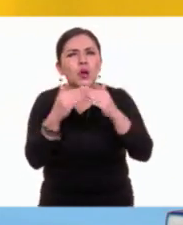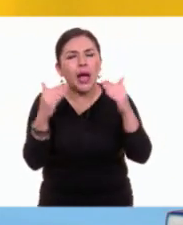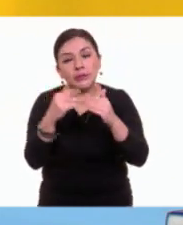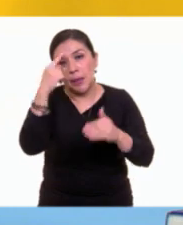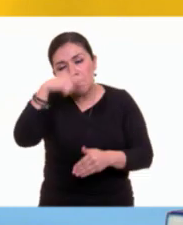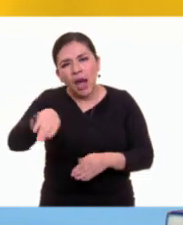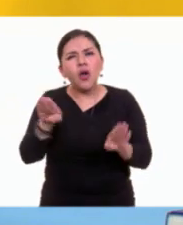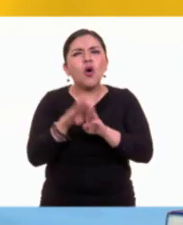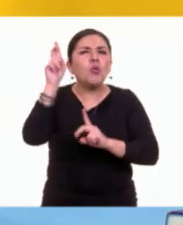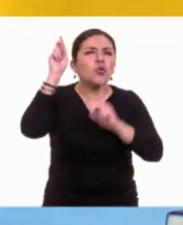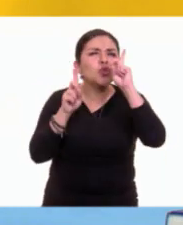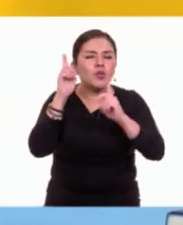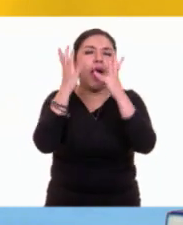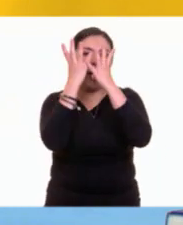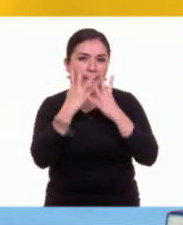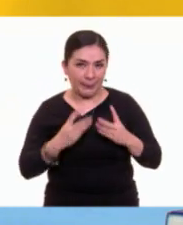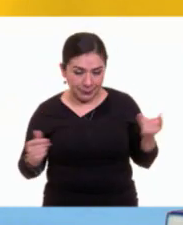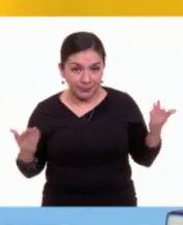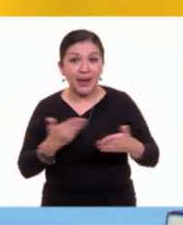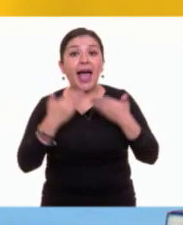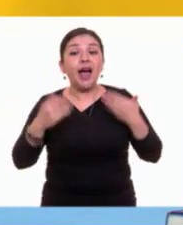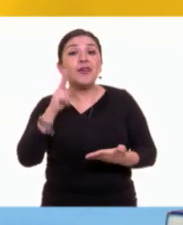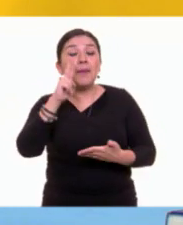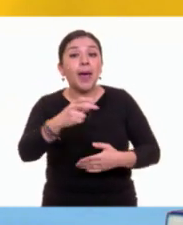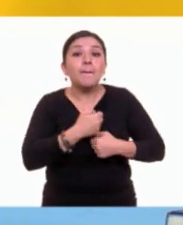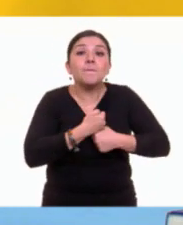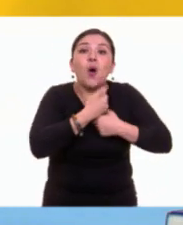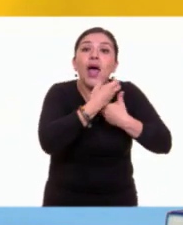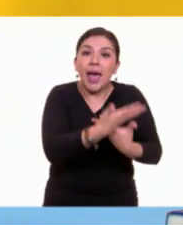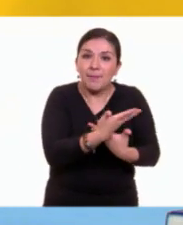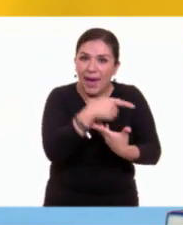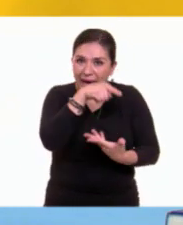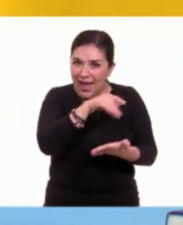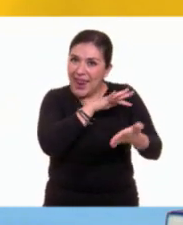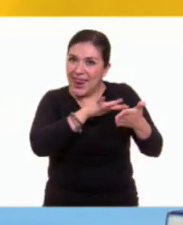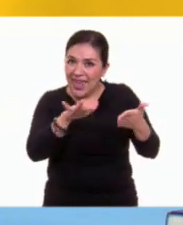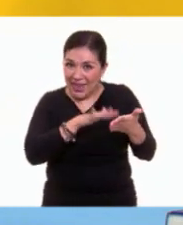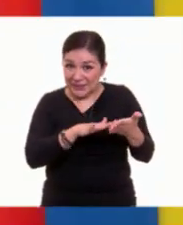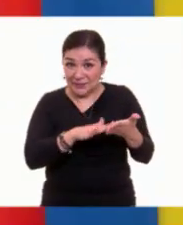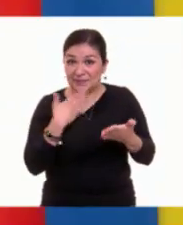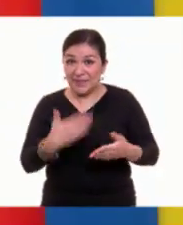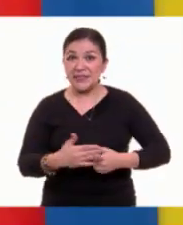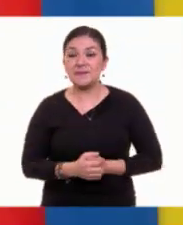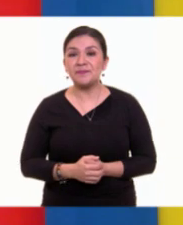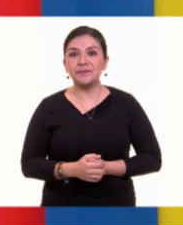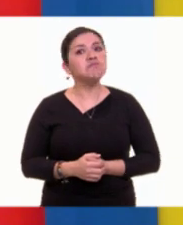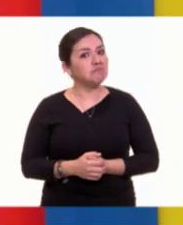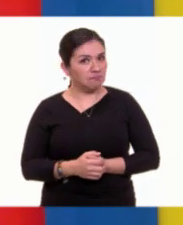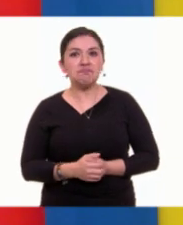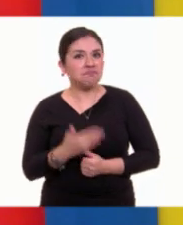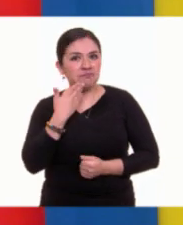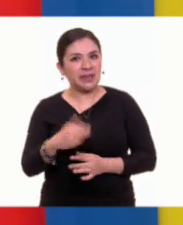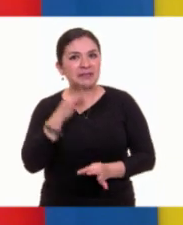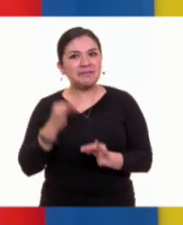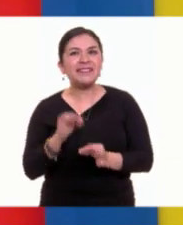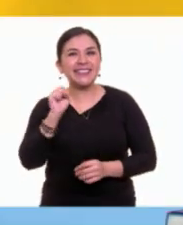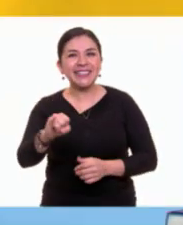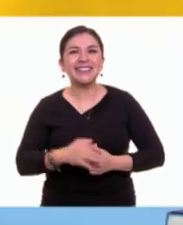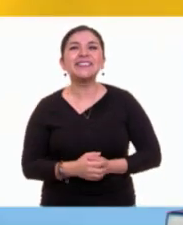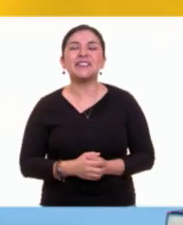sus dudas. Ahora, a la lectura de poemas. ¿Te parece bien? Más que bien.